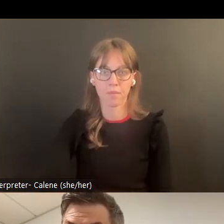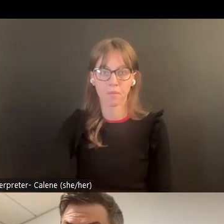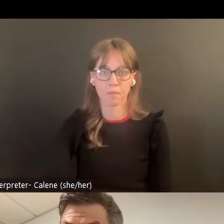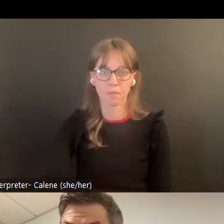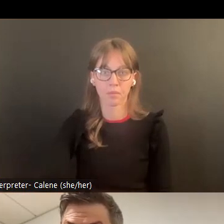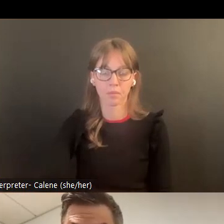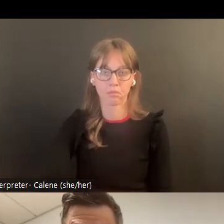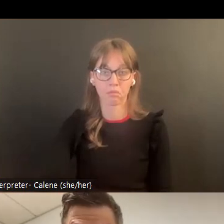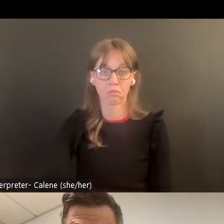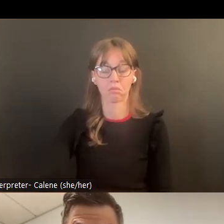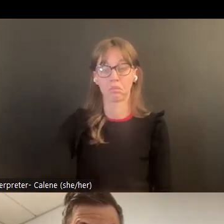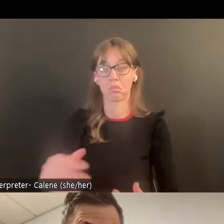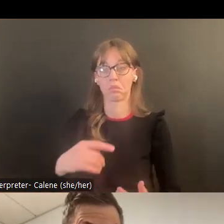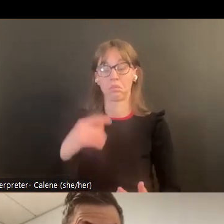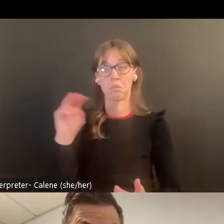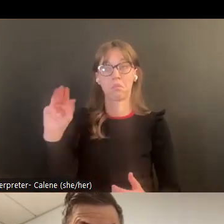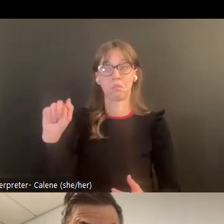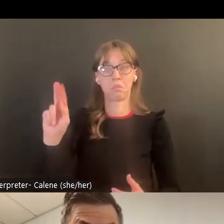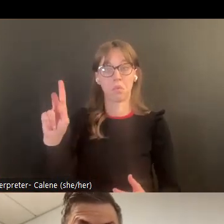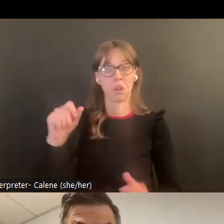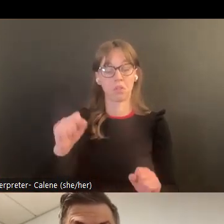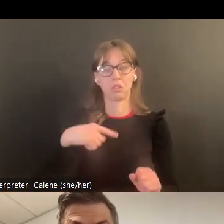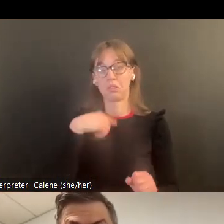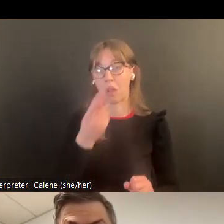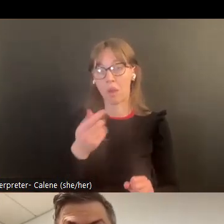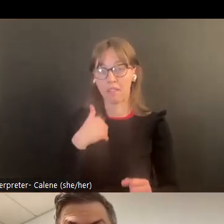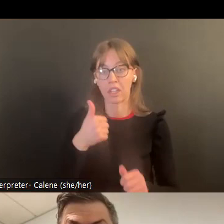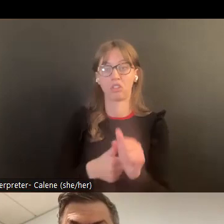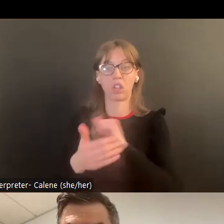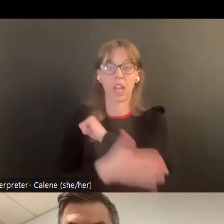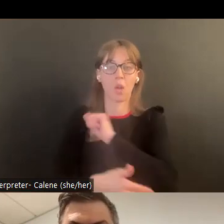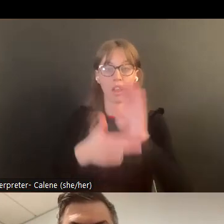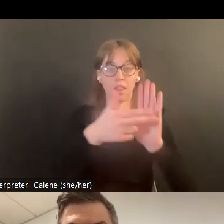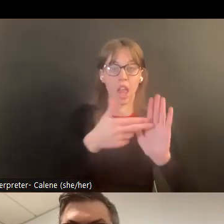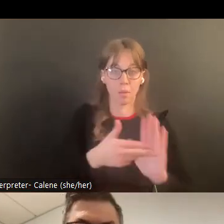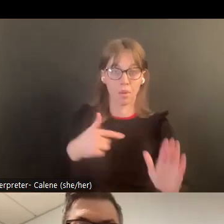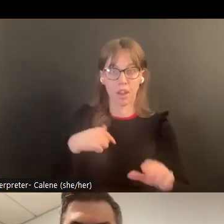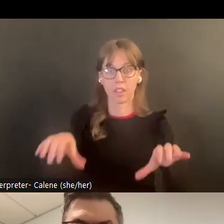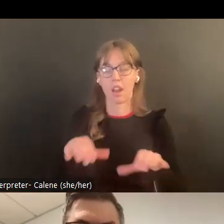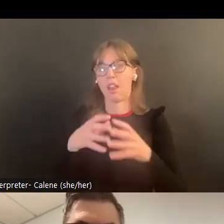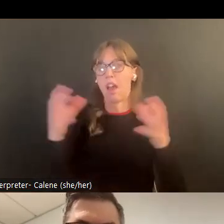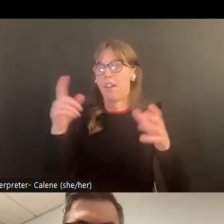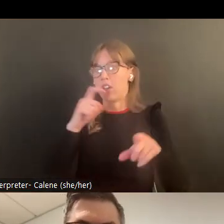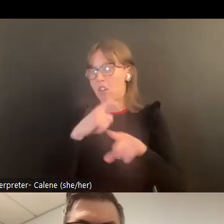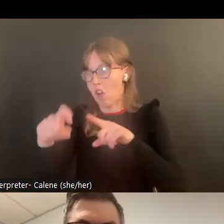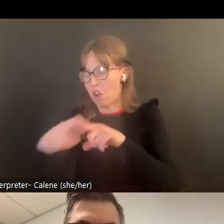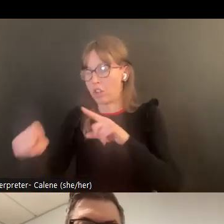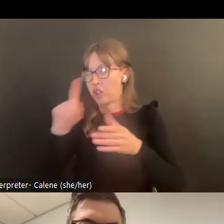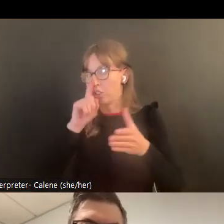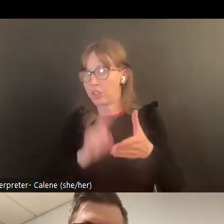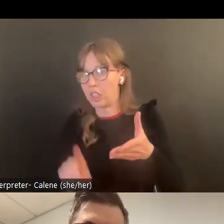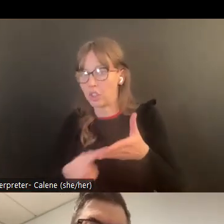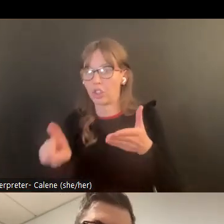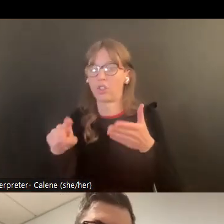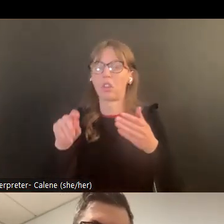verificar si nuestro condado está participando en lab yo probablemente puedo decir tengo todos los condados ya marcado y ha hecho muchas